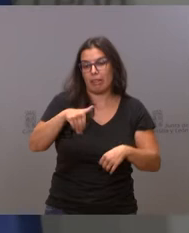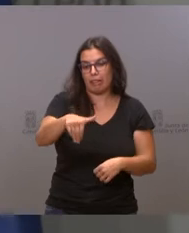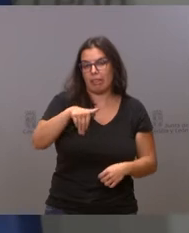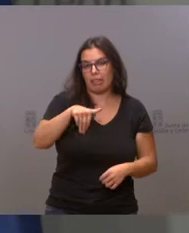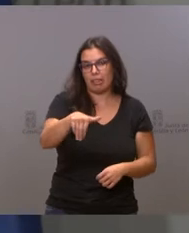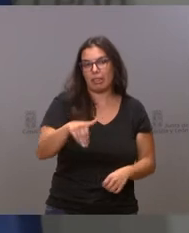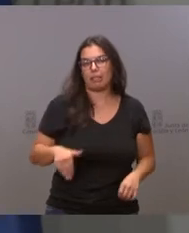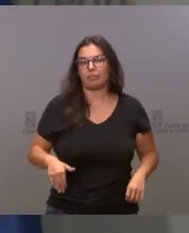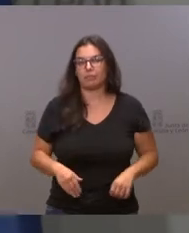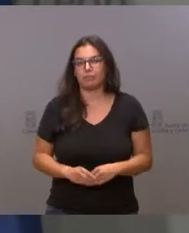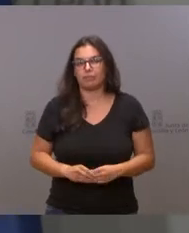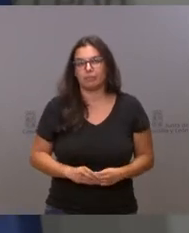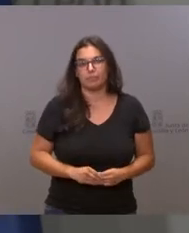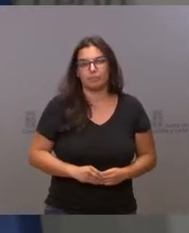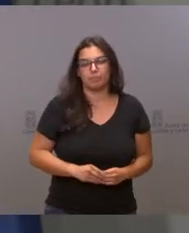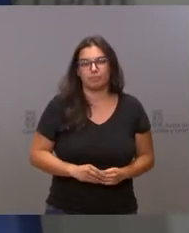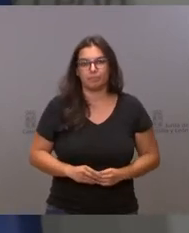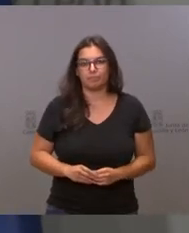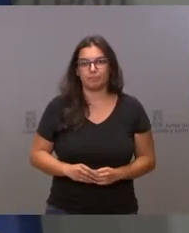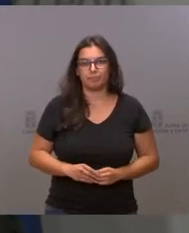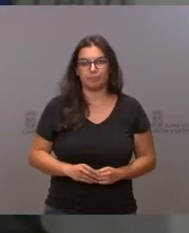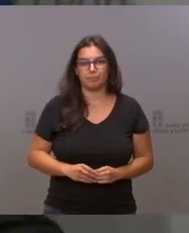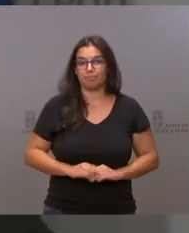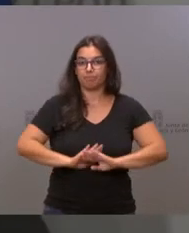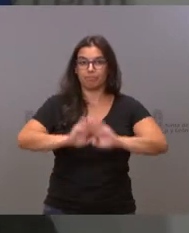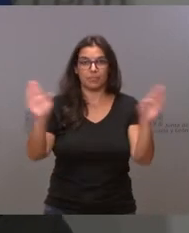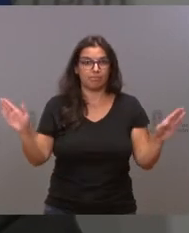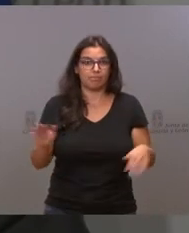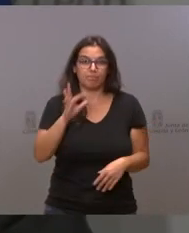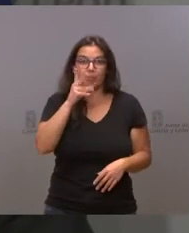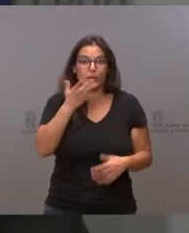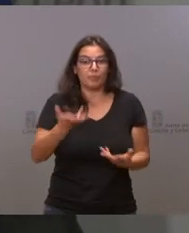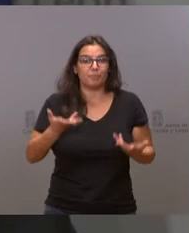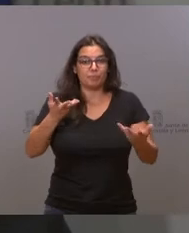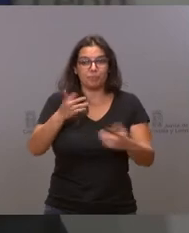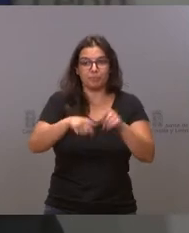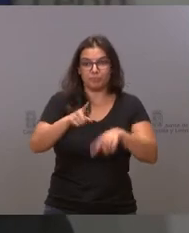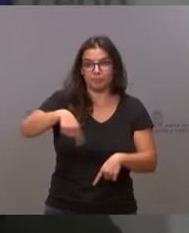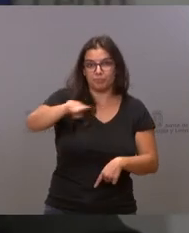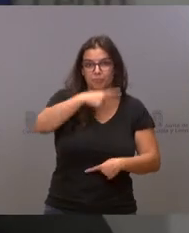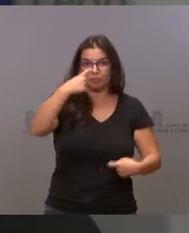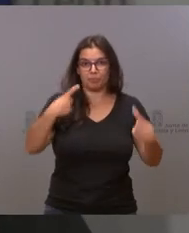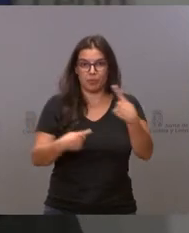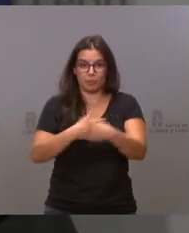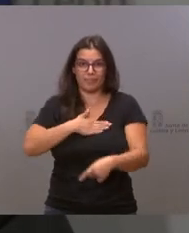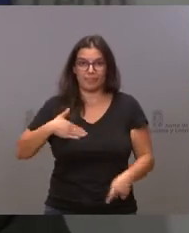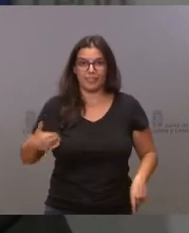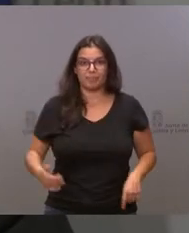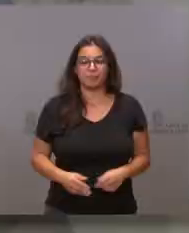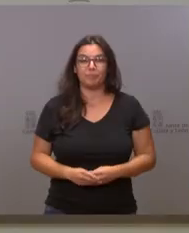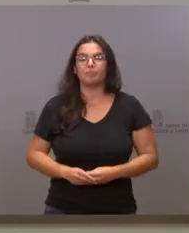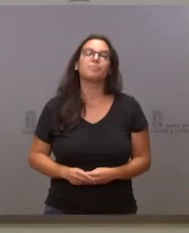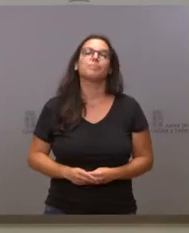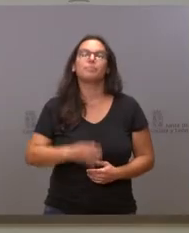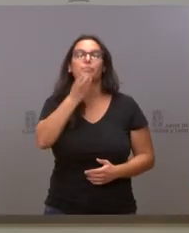próximos días, en las próximas semanas. Nada más y quedamos a su disposición para aquellas preguntas que nos quieran hacer. Buenos